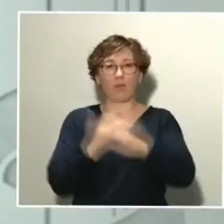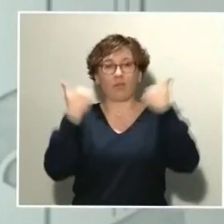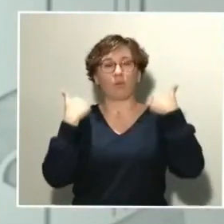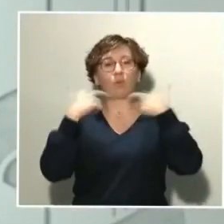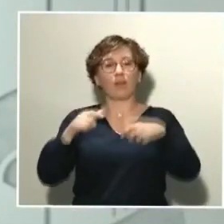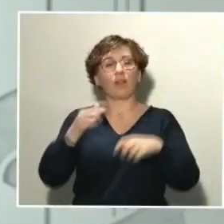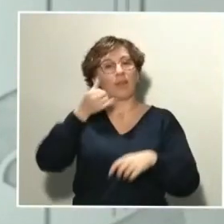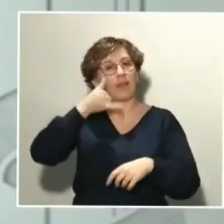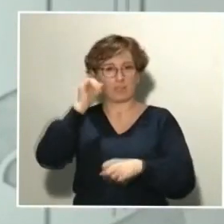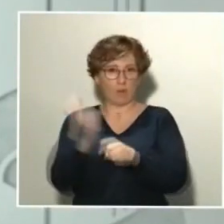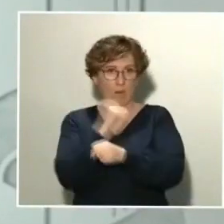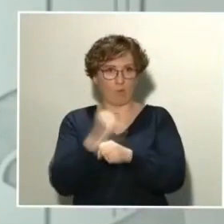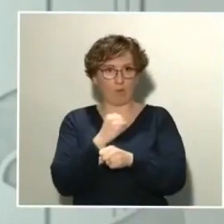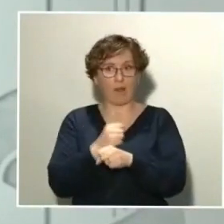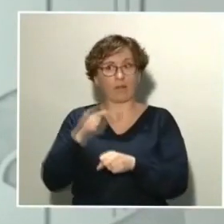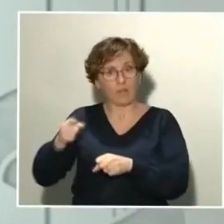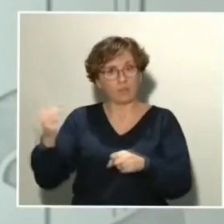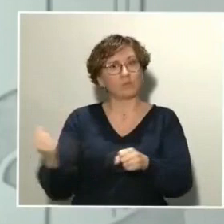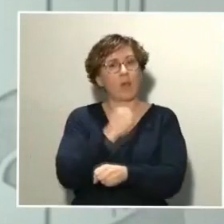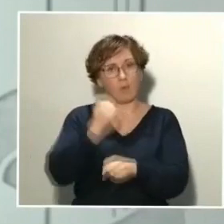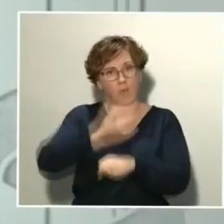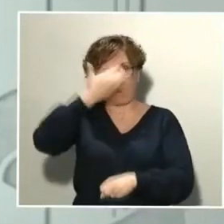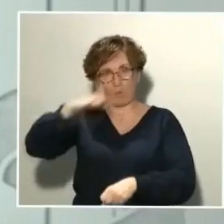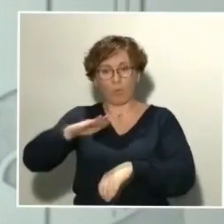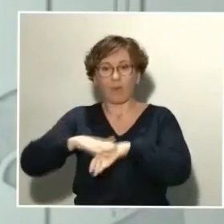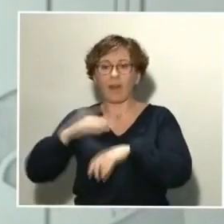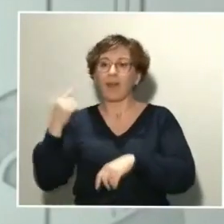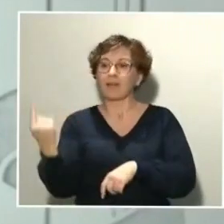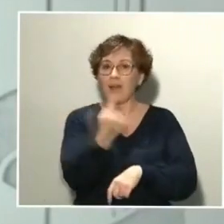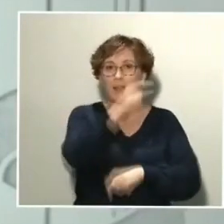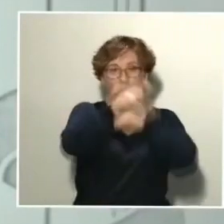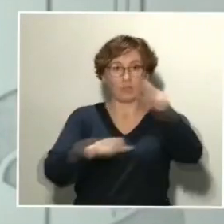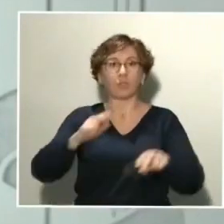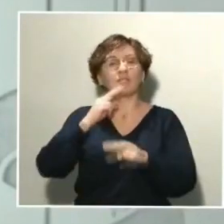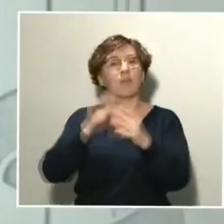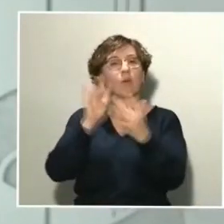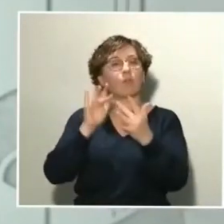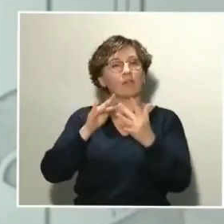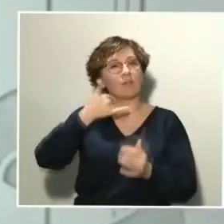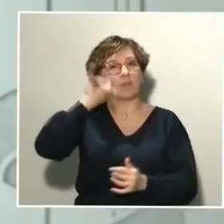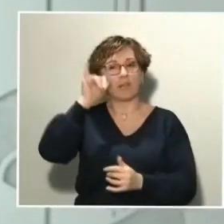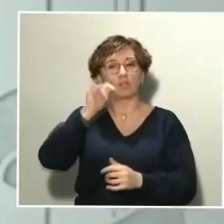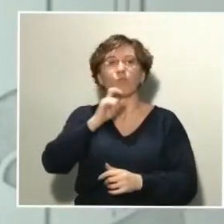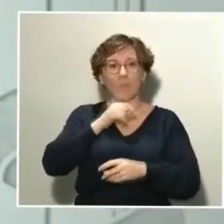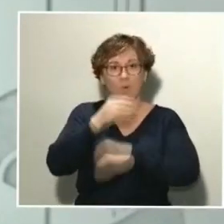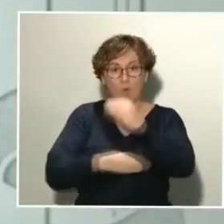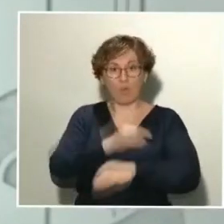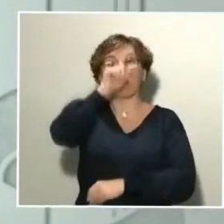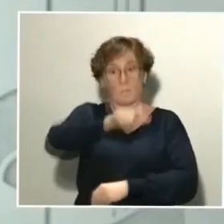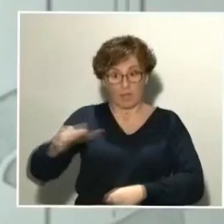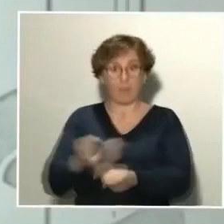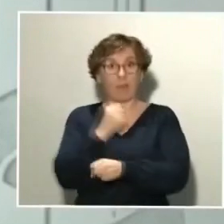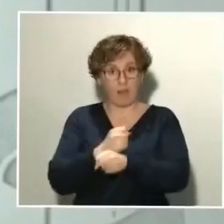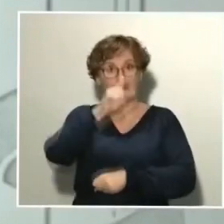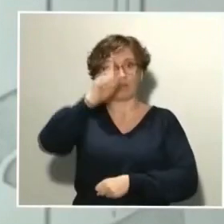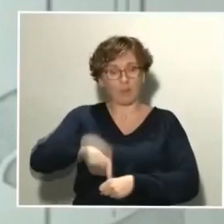tanto valorar y hacer las valoraciones de todos los contactos de riesgo, como valorar los riesgos a los que se exponen los empleados, como valorar las medidas